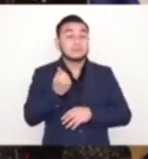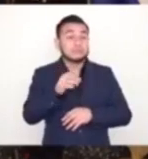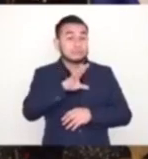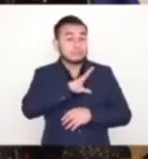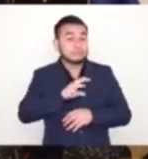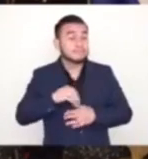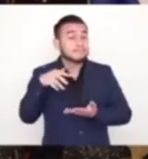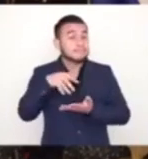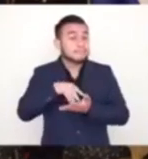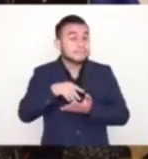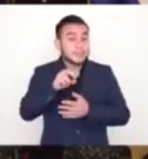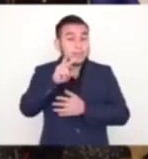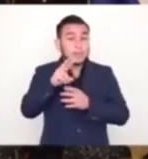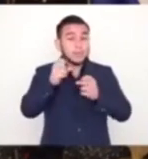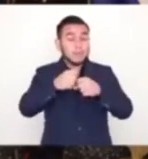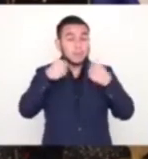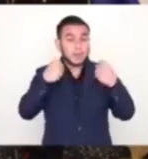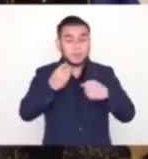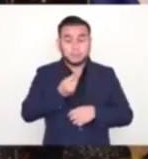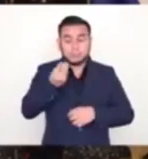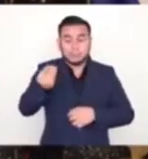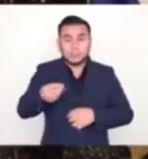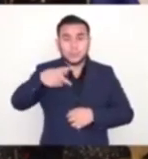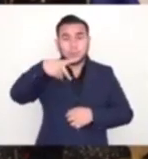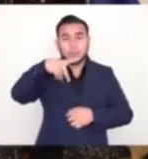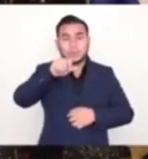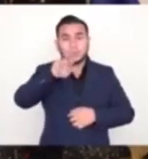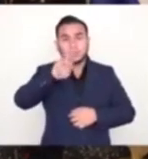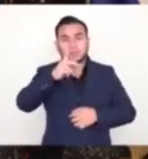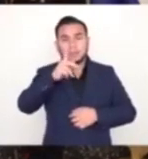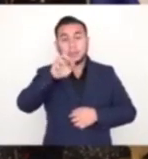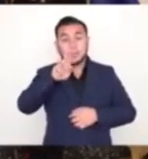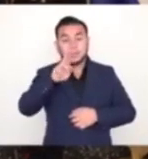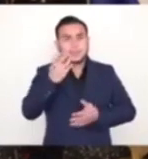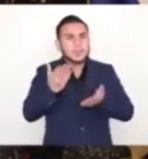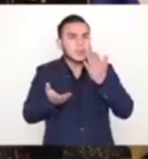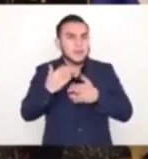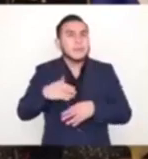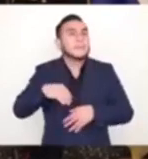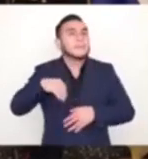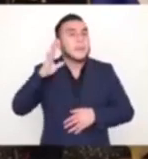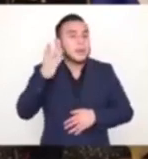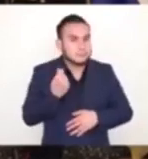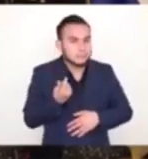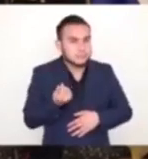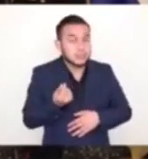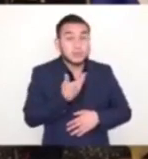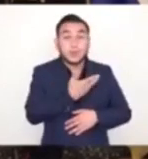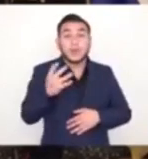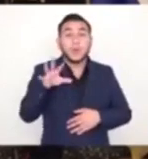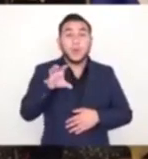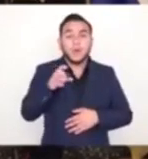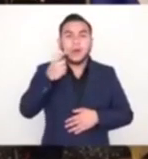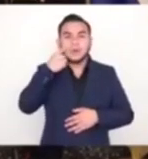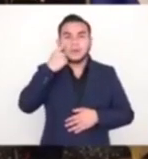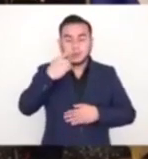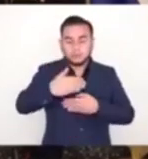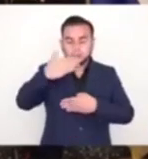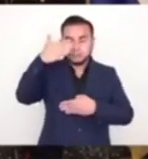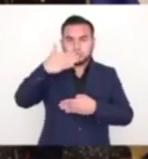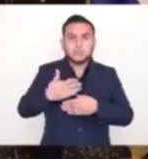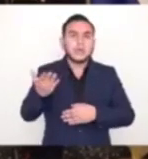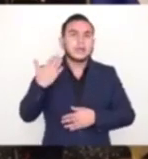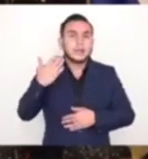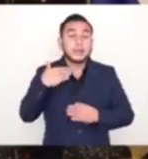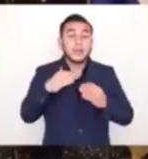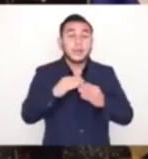ojo, no por los dos millones que le dio a Parker, o que sabemos que le dio a Parker, porque probablemente le dio más, sino por todo lo que se robaron del chaparral, por la tregua entre